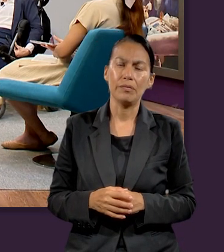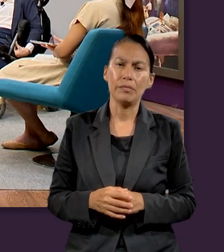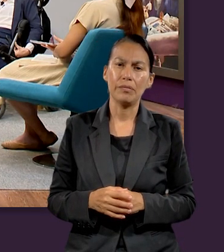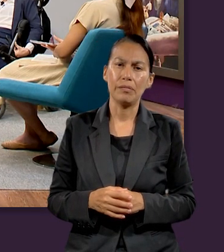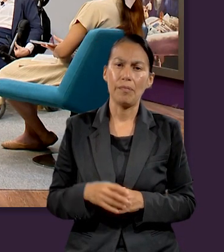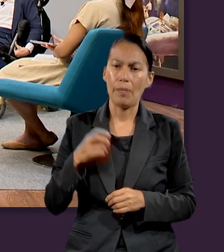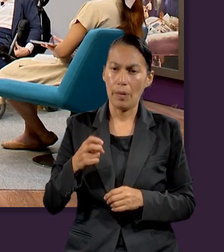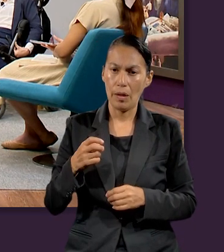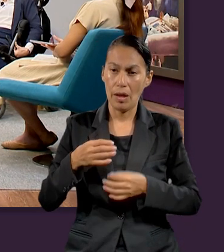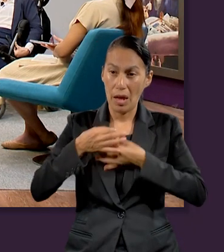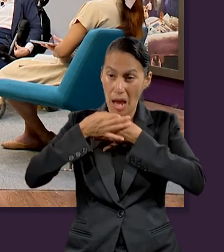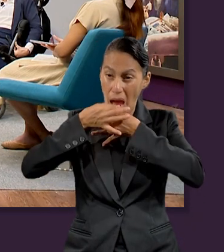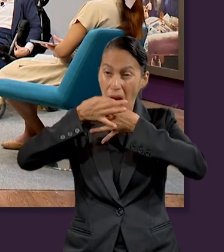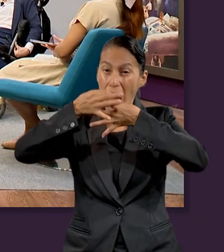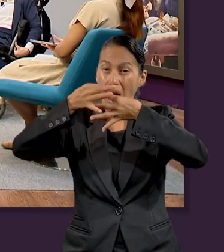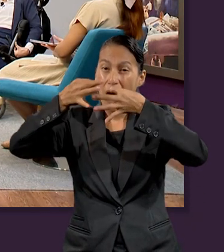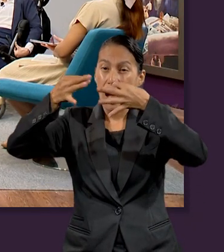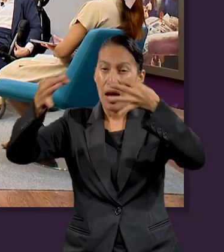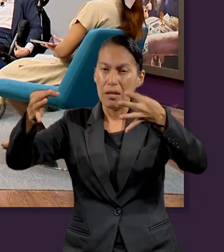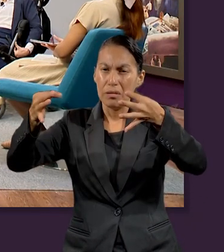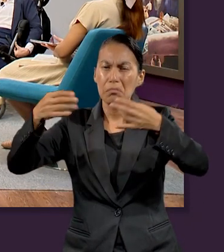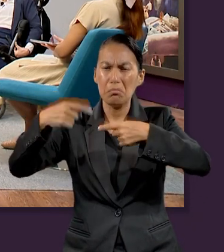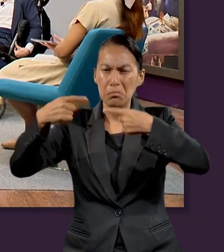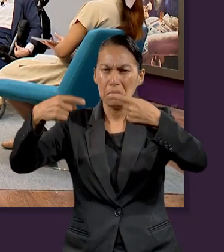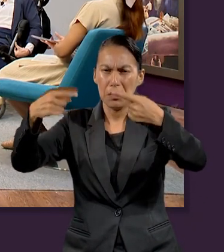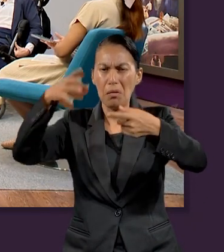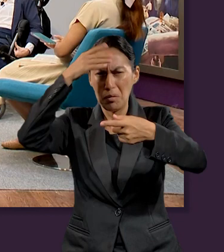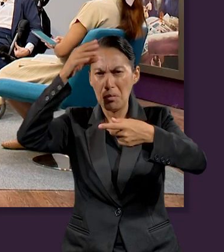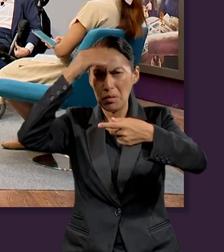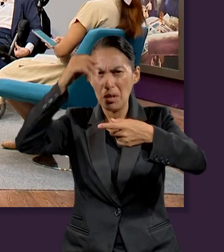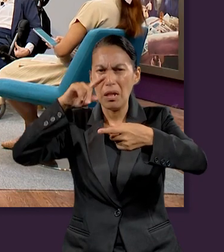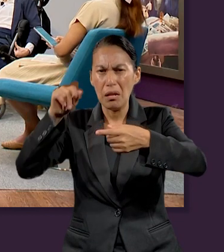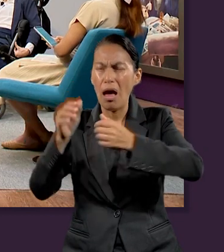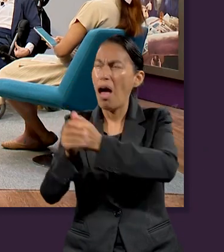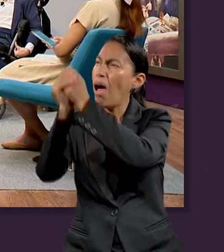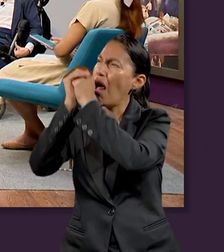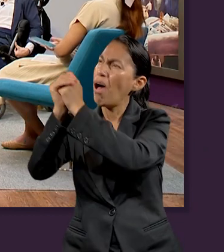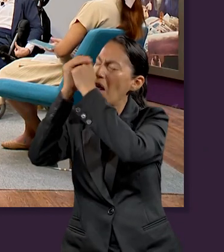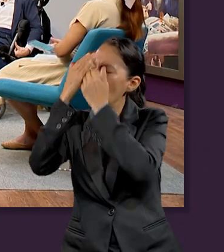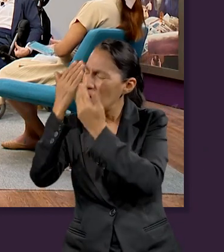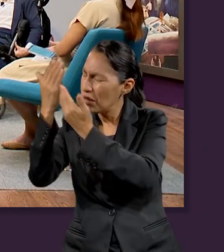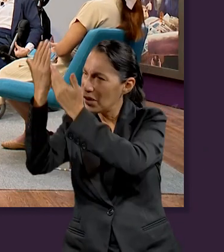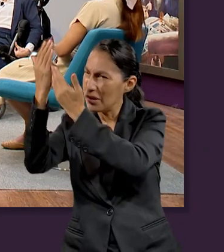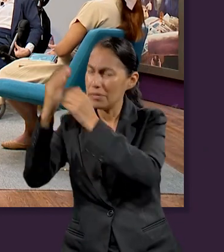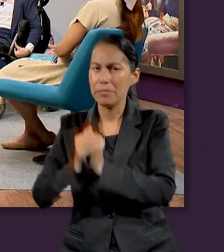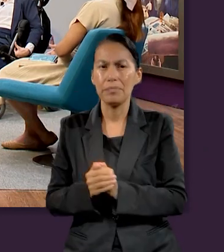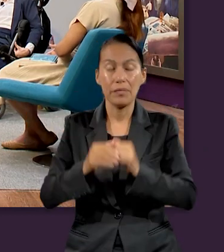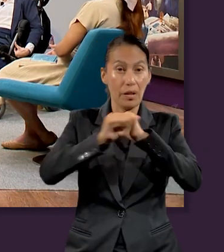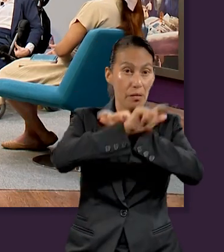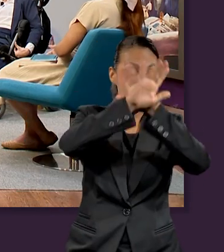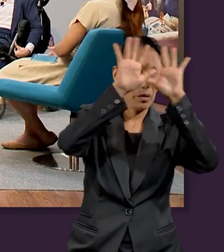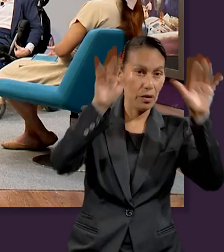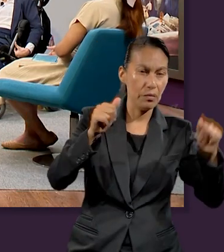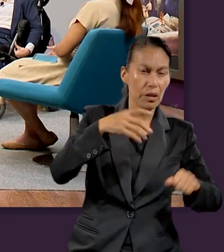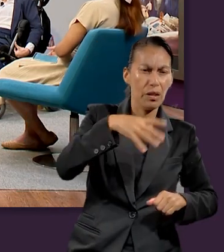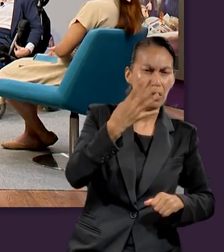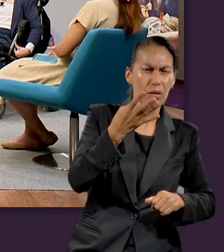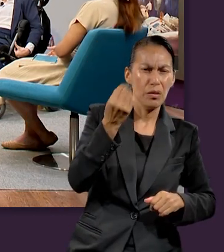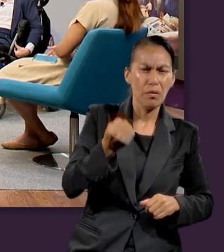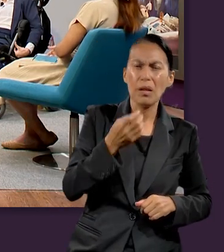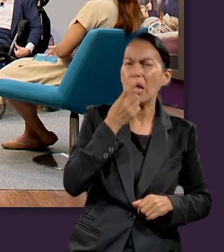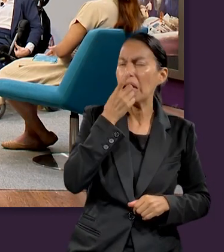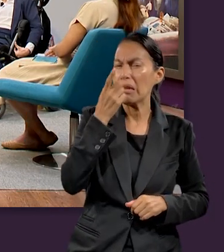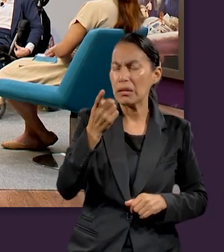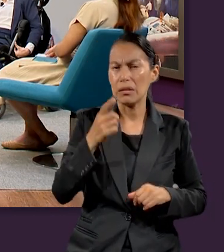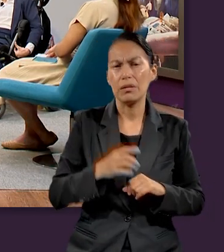corriendo, y al final va a quedar en un asunto de adoración. Y Apocalipsis 14.9, que hacemos referencia, que la lección